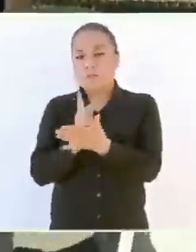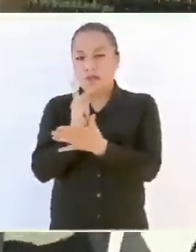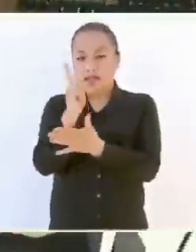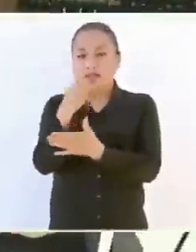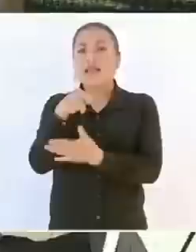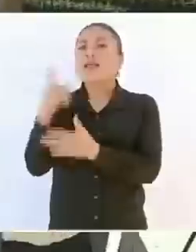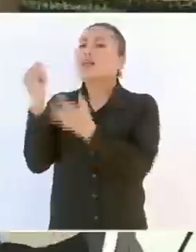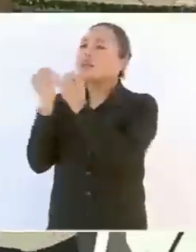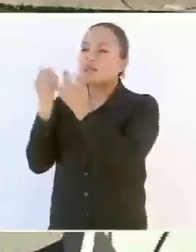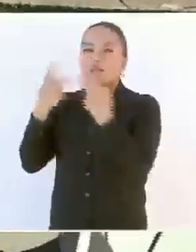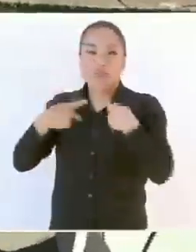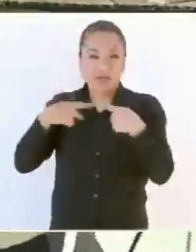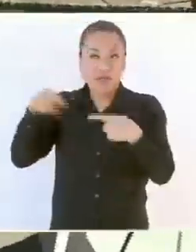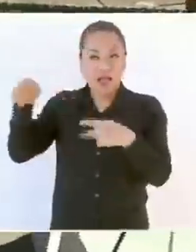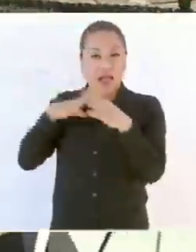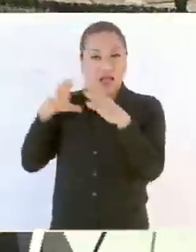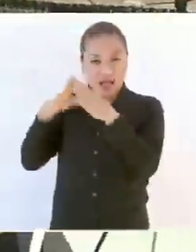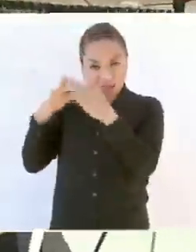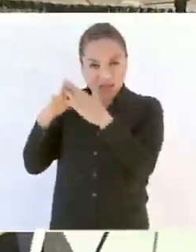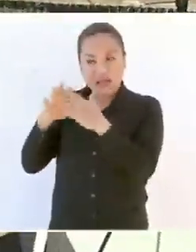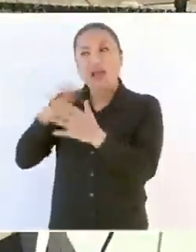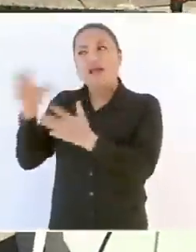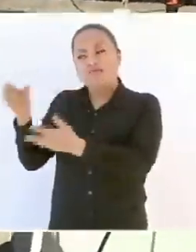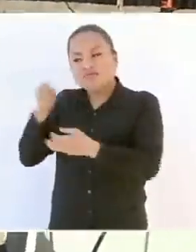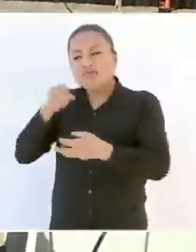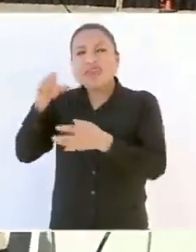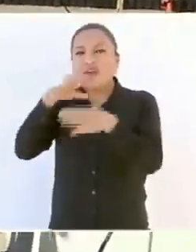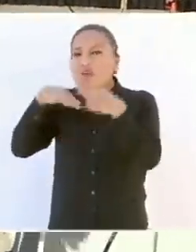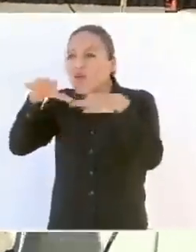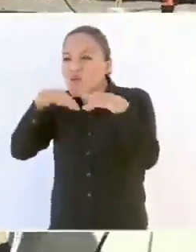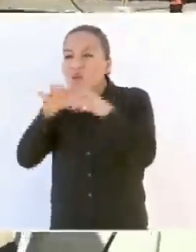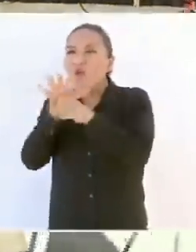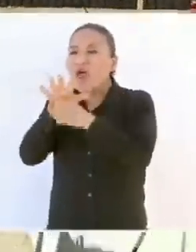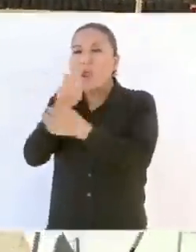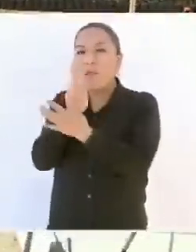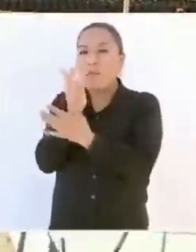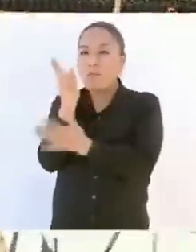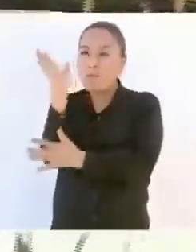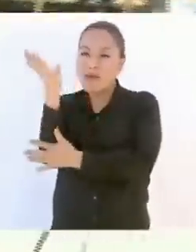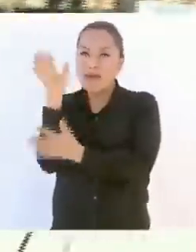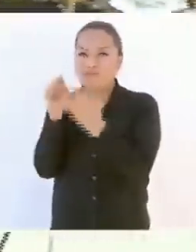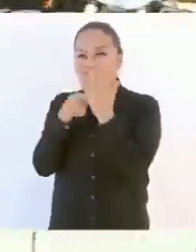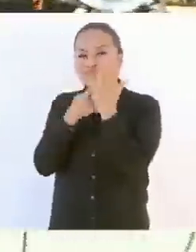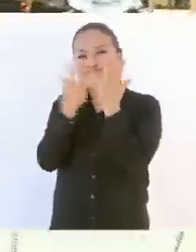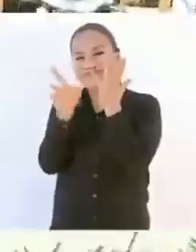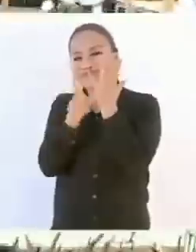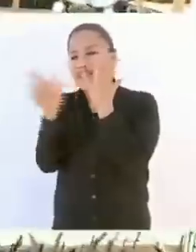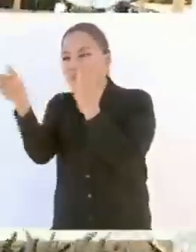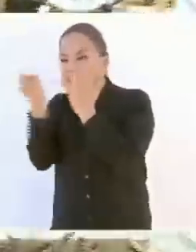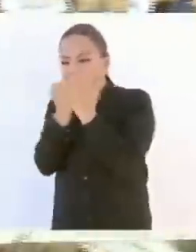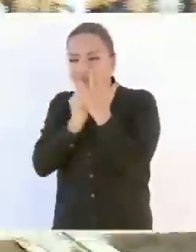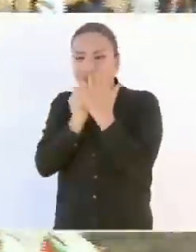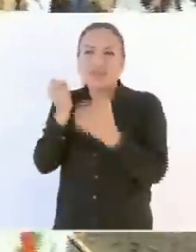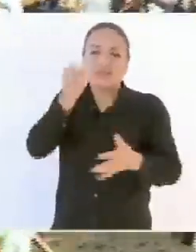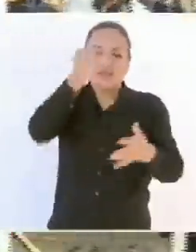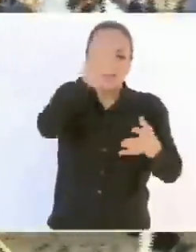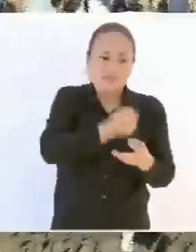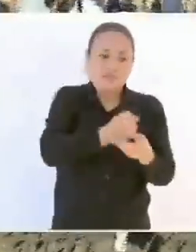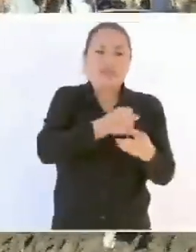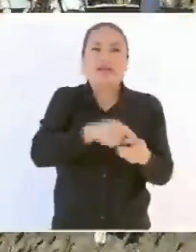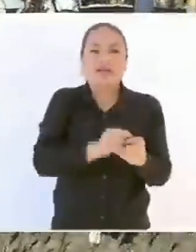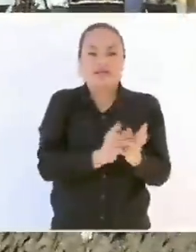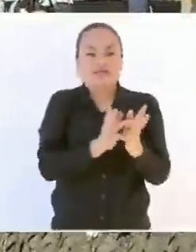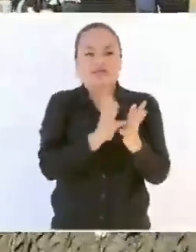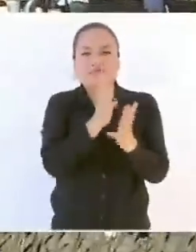productores en casa Seleccionamos las varetas Y queremos que con este sistema En cuatro años estén las plantas ensayando